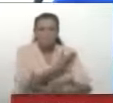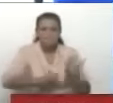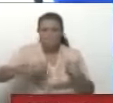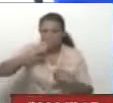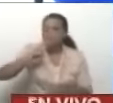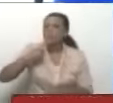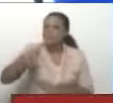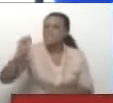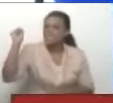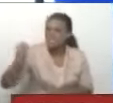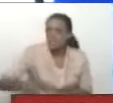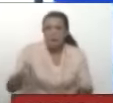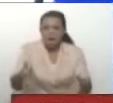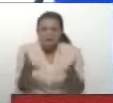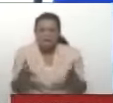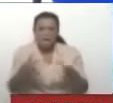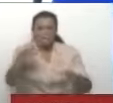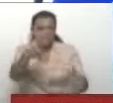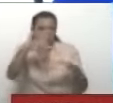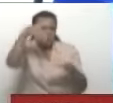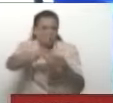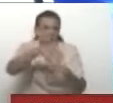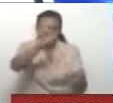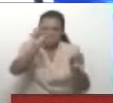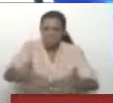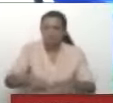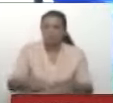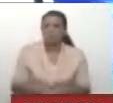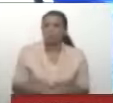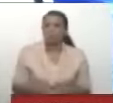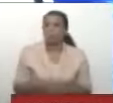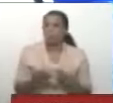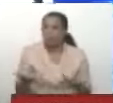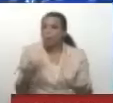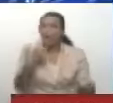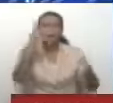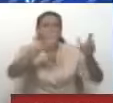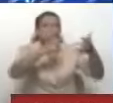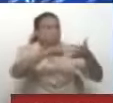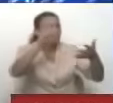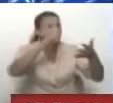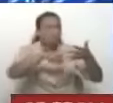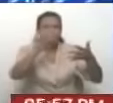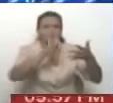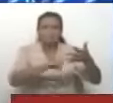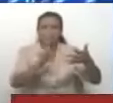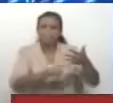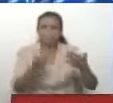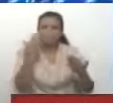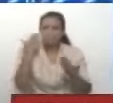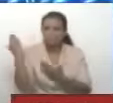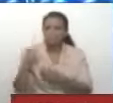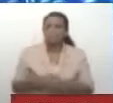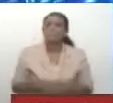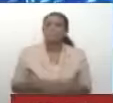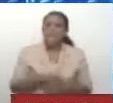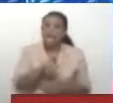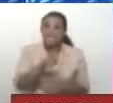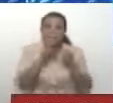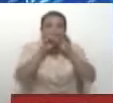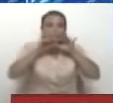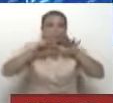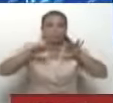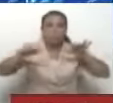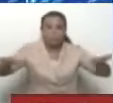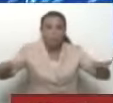Y así por el estilo. Se van a manipular. A manipular. tergiversada. Así viralizan. Y